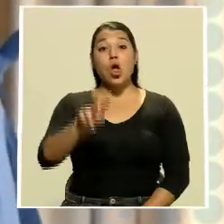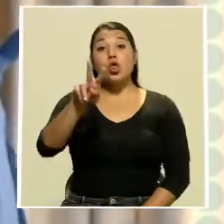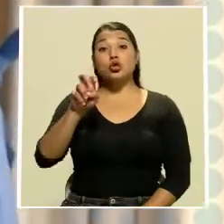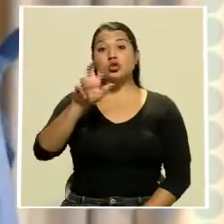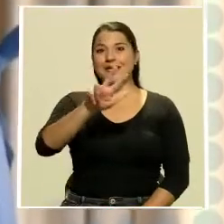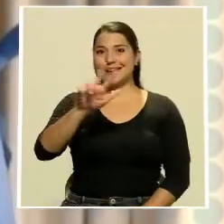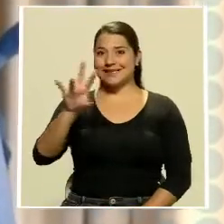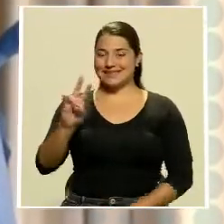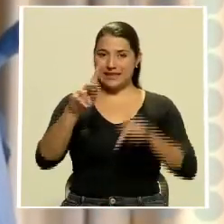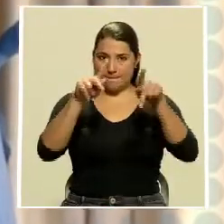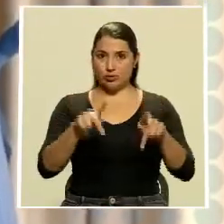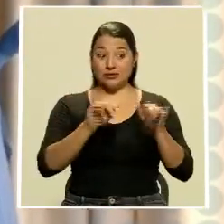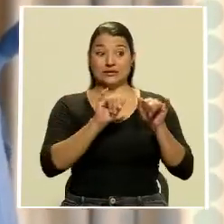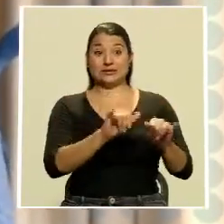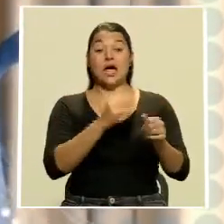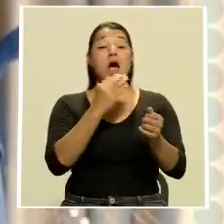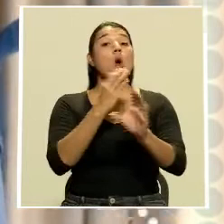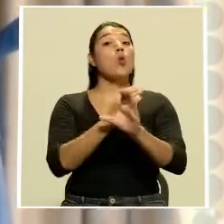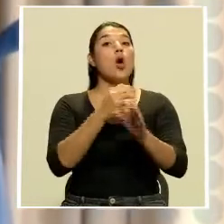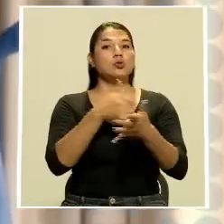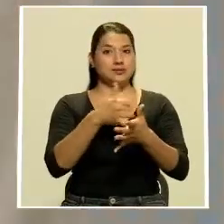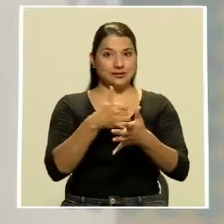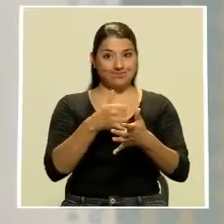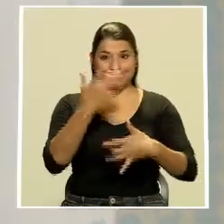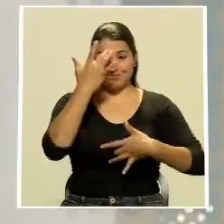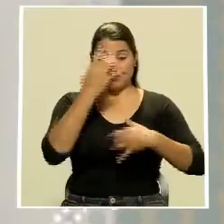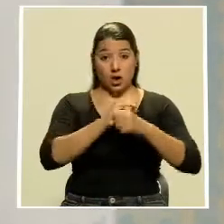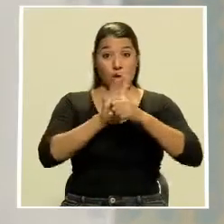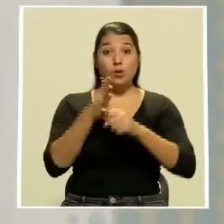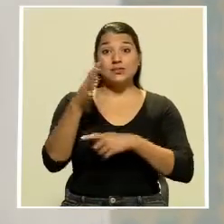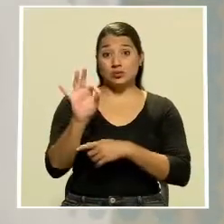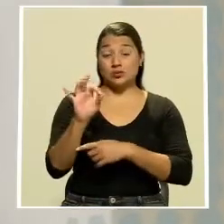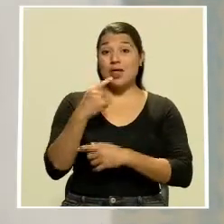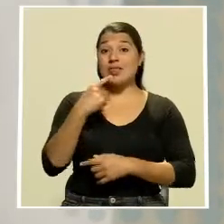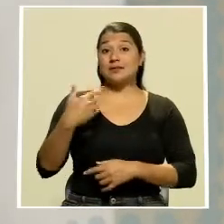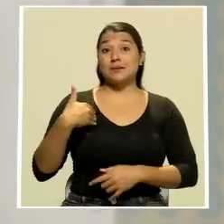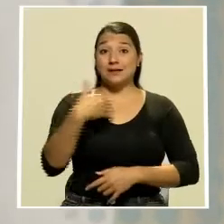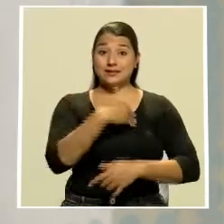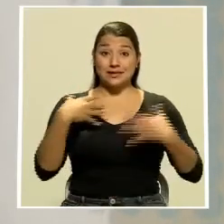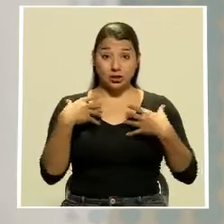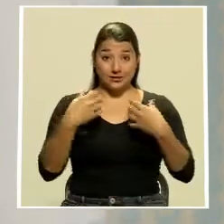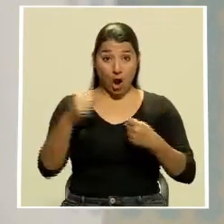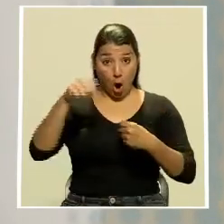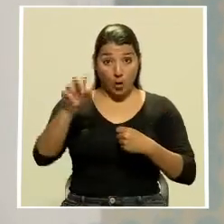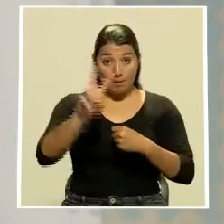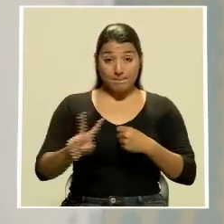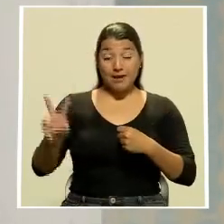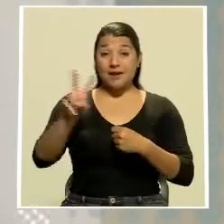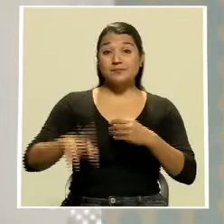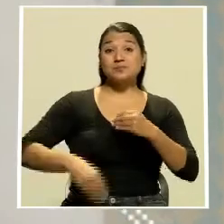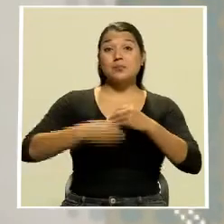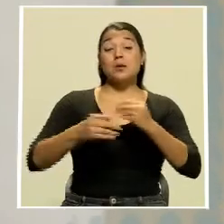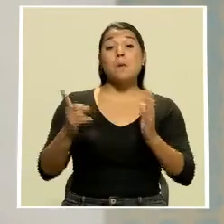237 personas permanecen en cuidados intensivos por la COVID-19. Según el Ministerio de Salud para este viernes se registran